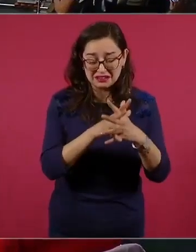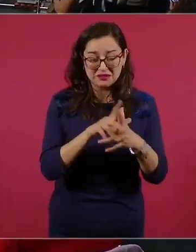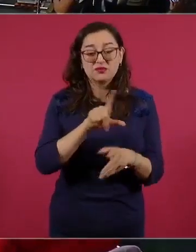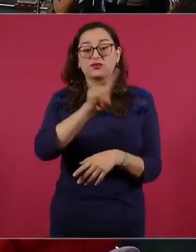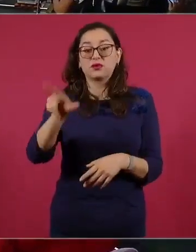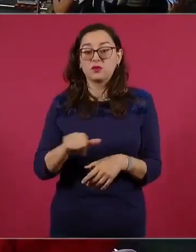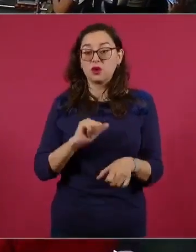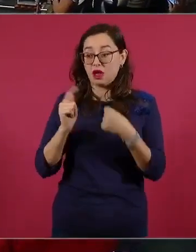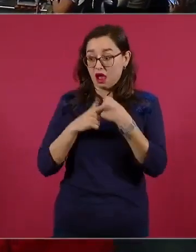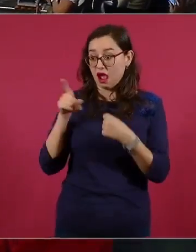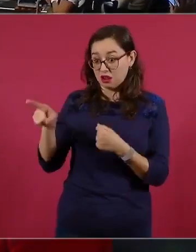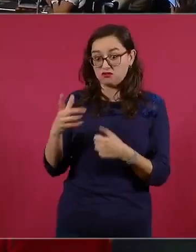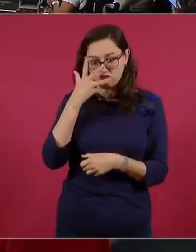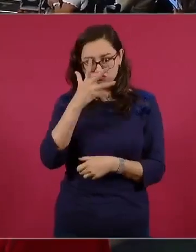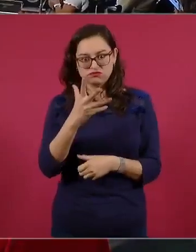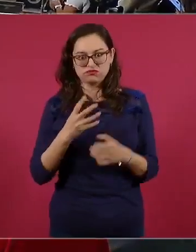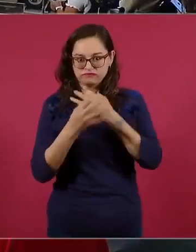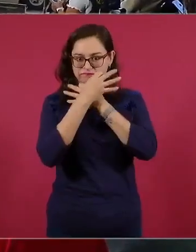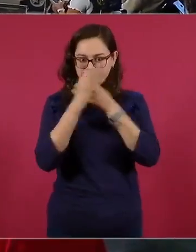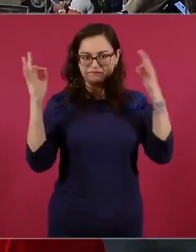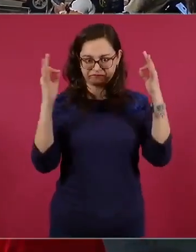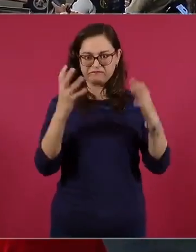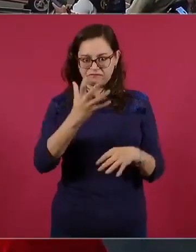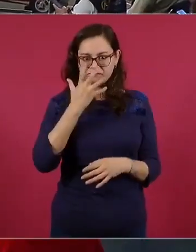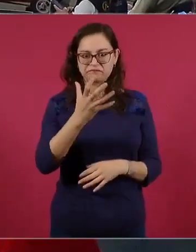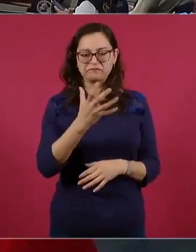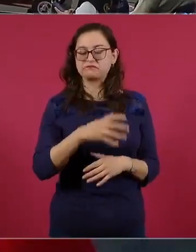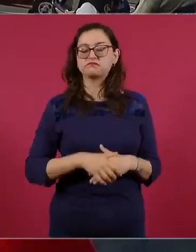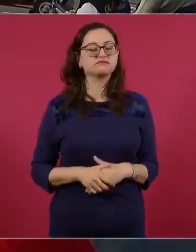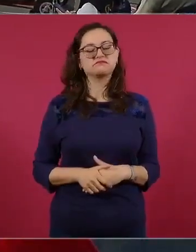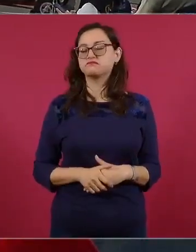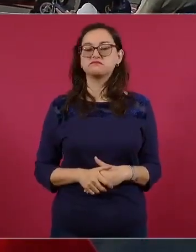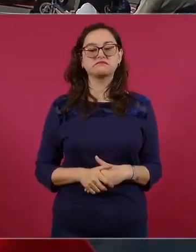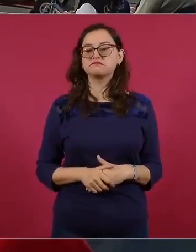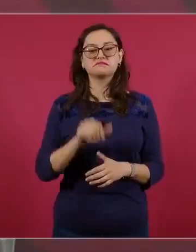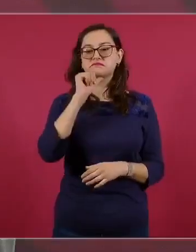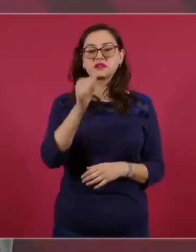manifiestan con firmeza, con autoridad,